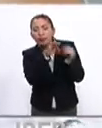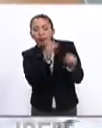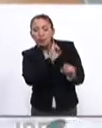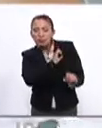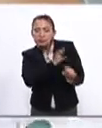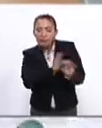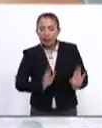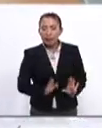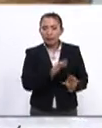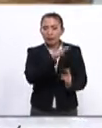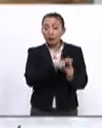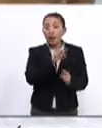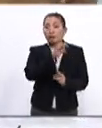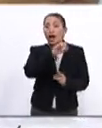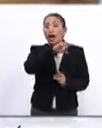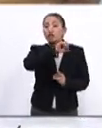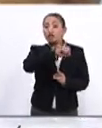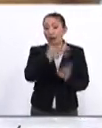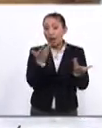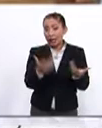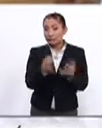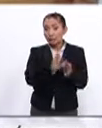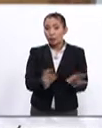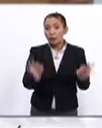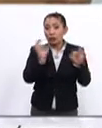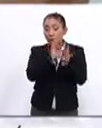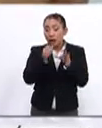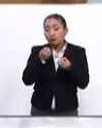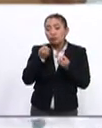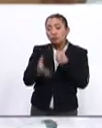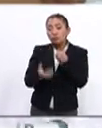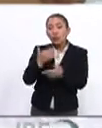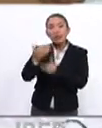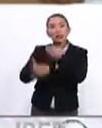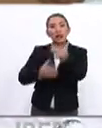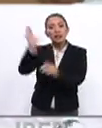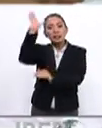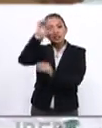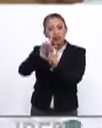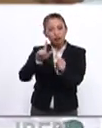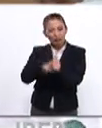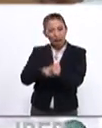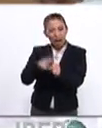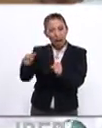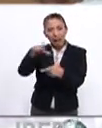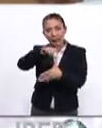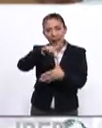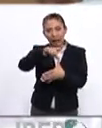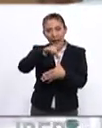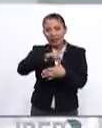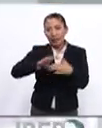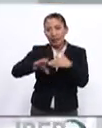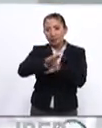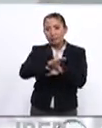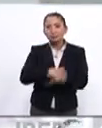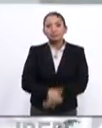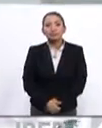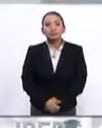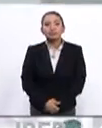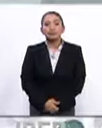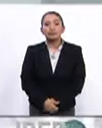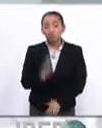particularidad de la región. Flaxo ha realizado un importante aporte al desarrollo de las ciencias sociales en América Latina y el Caribe.